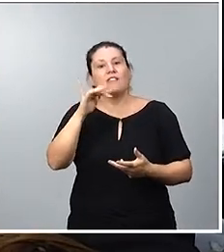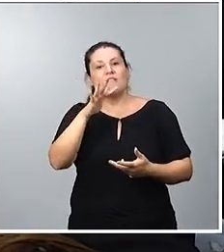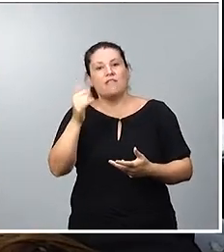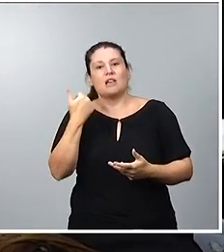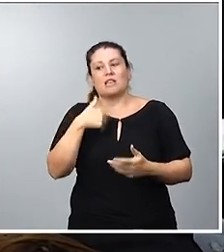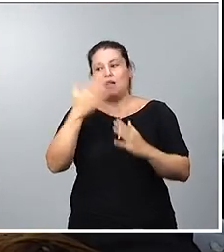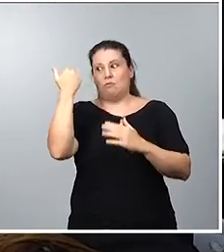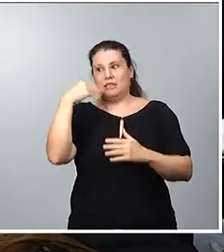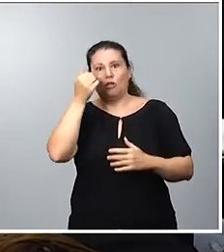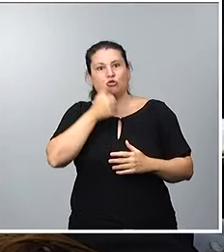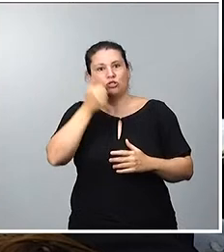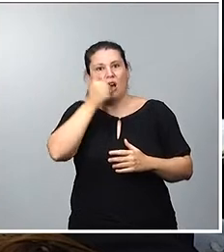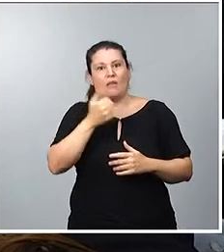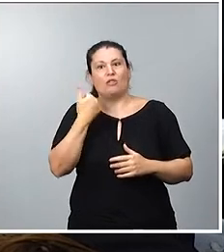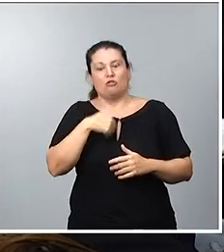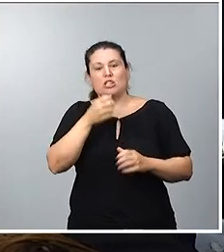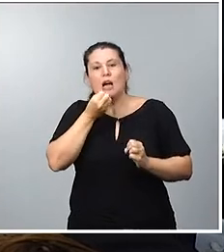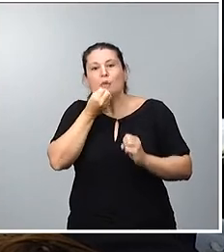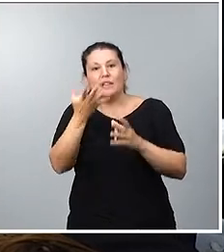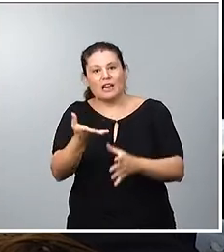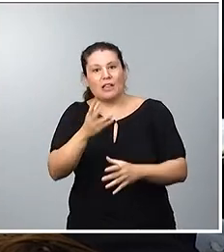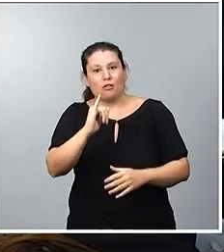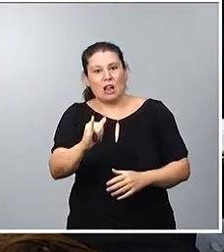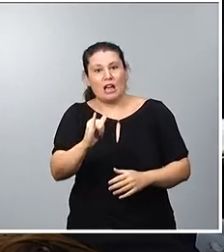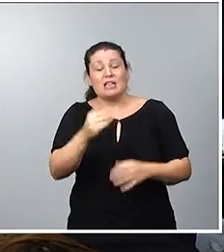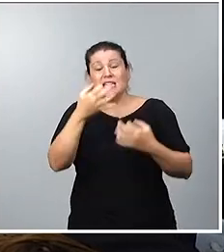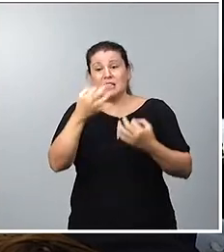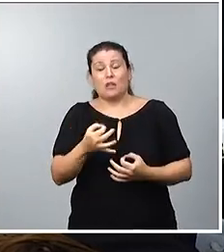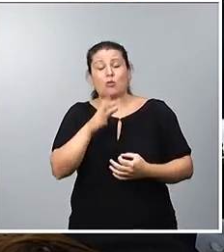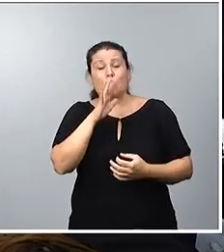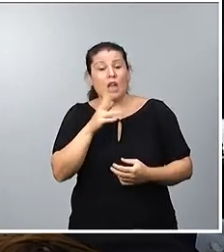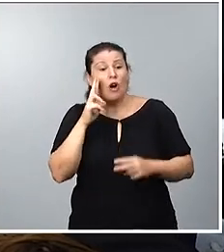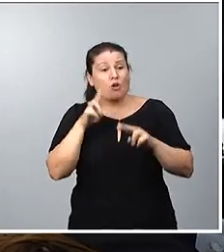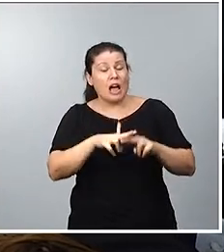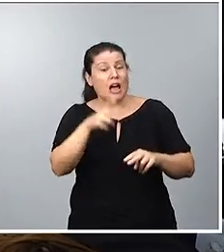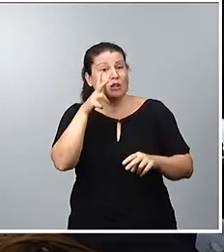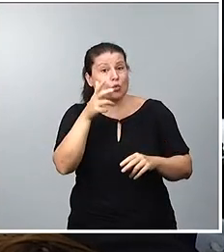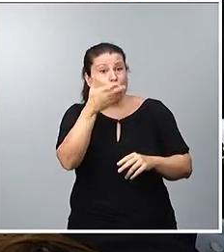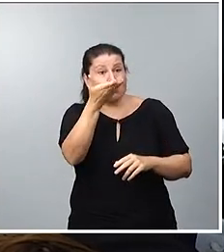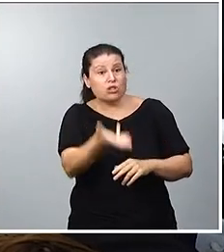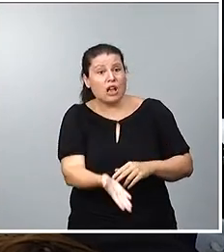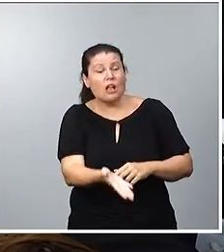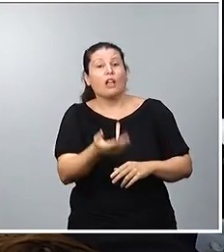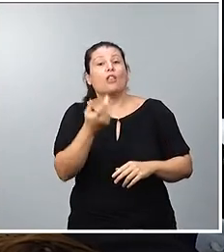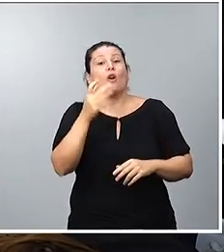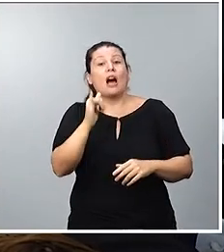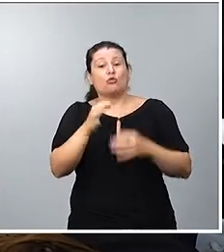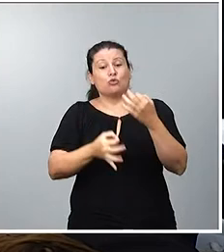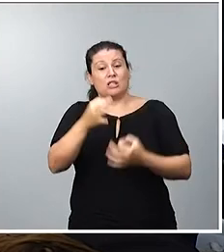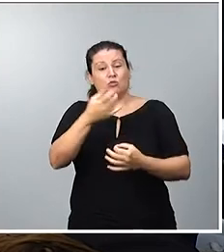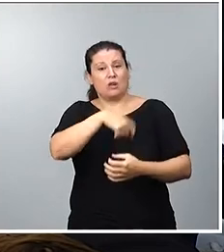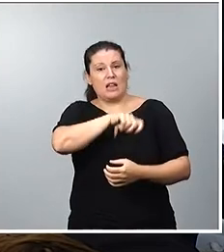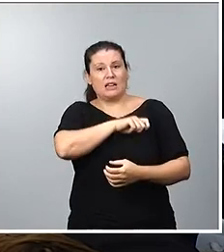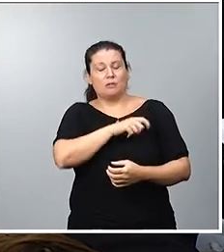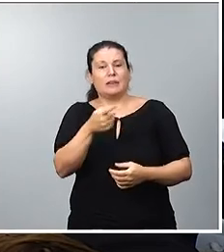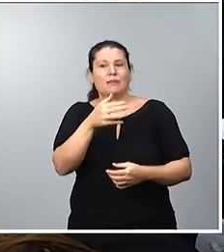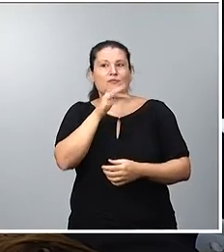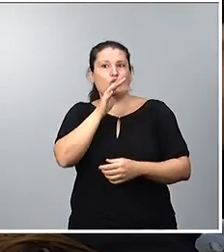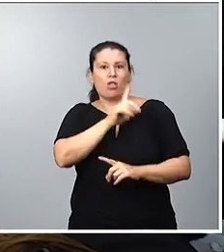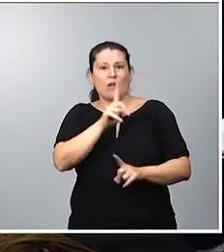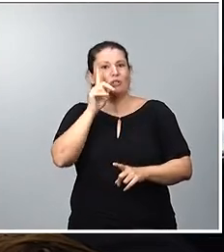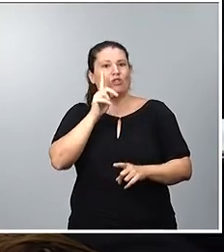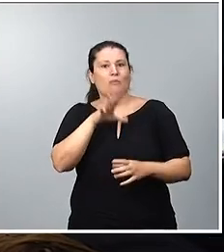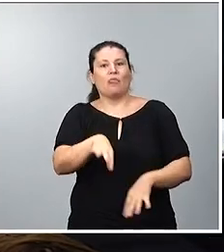internacionales, escuchándole a usted, seguramente van a decir que en España hay un tribunal que no acaba de decidirse porque no